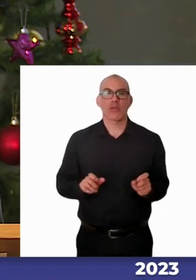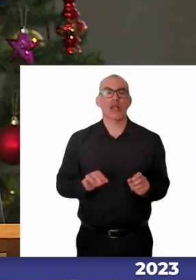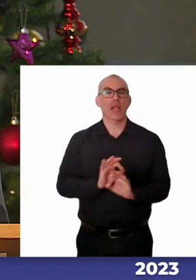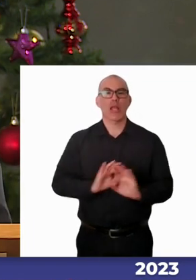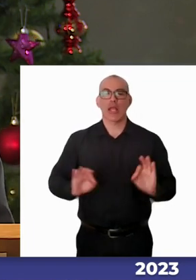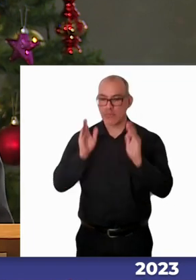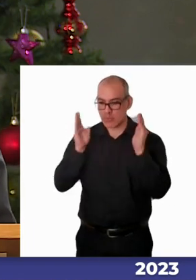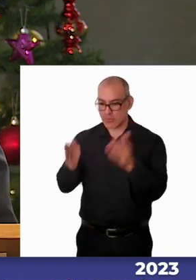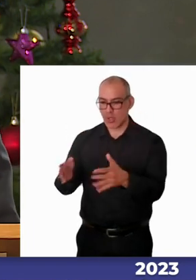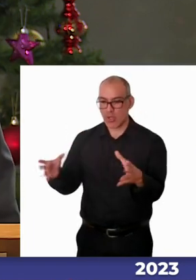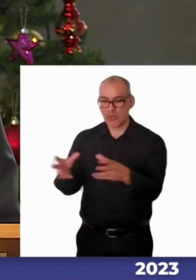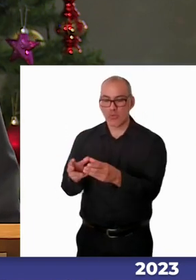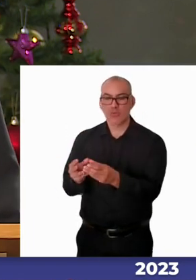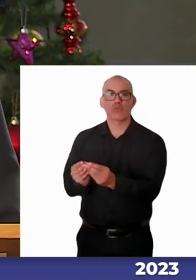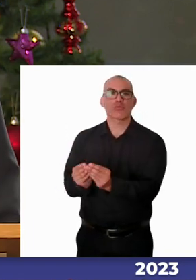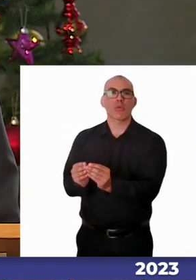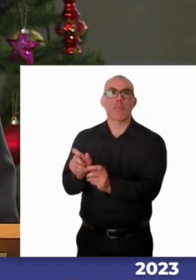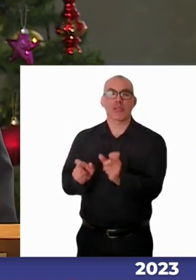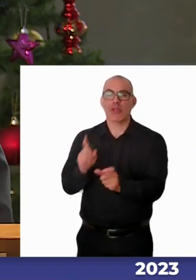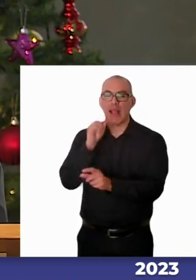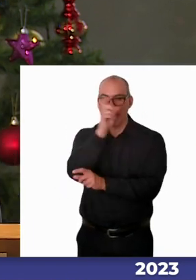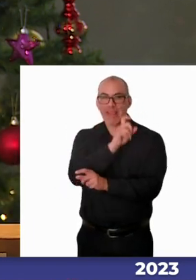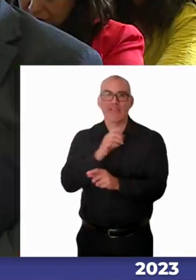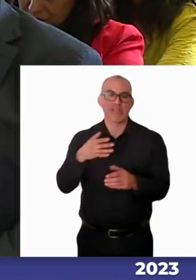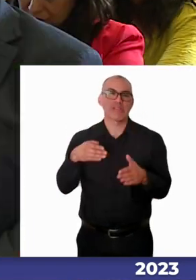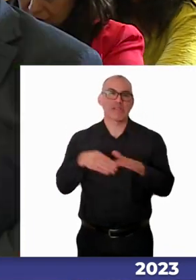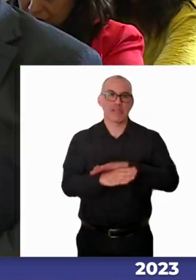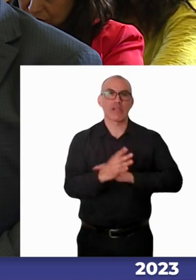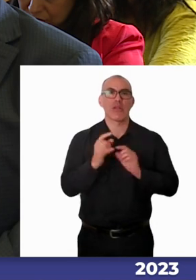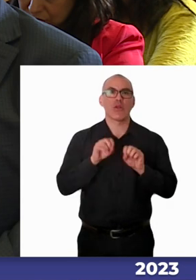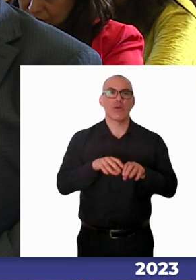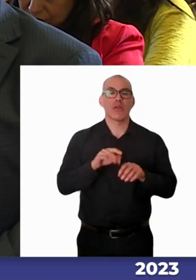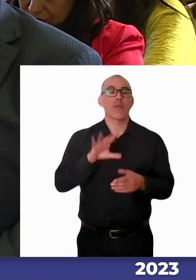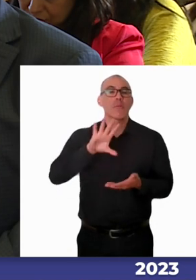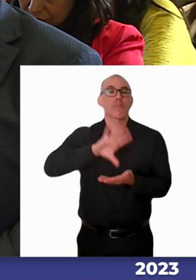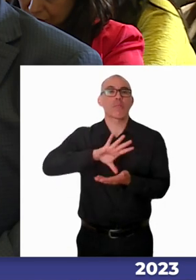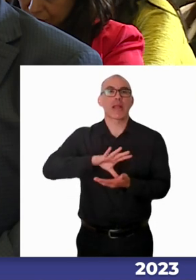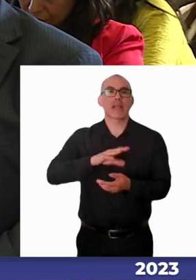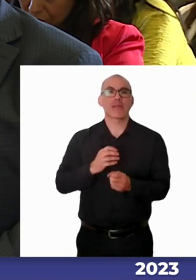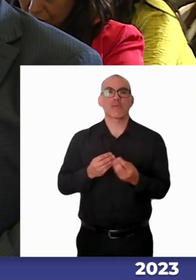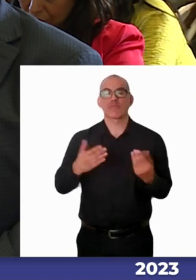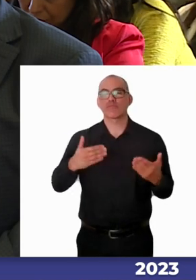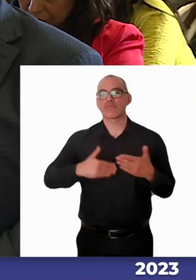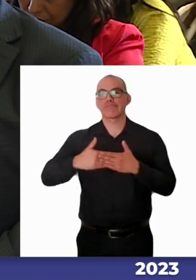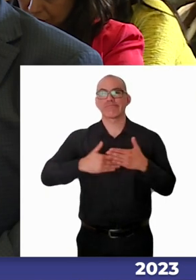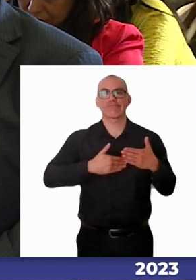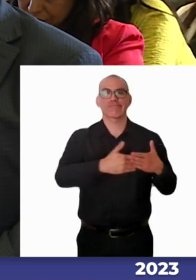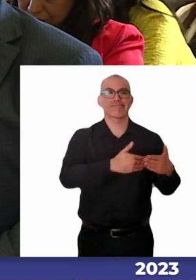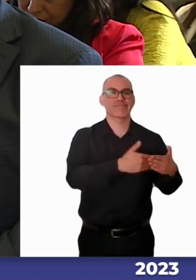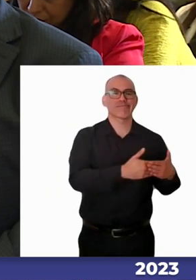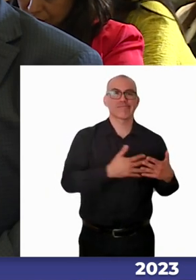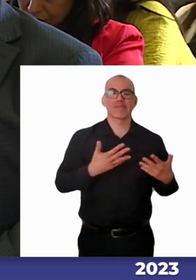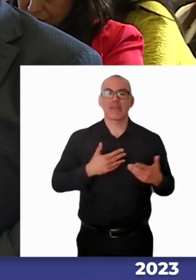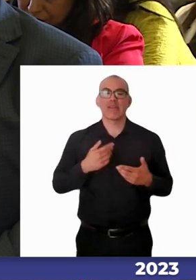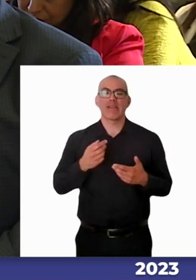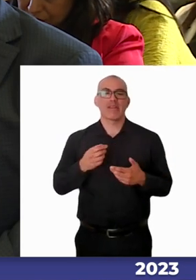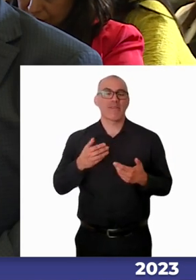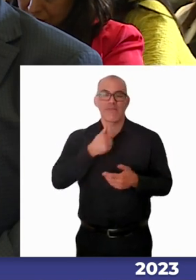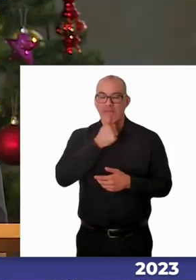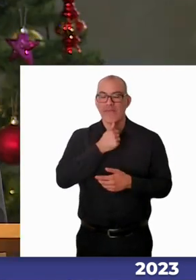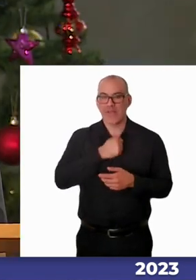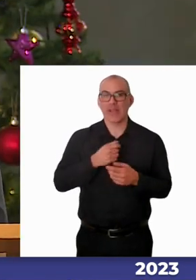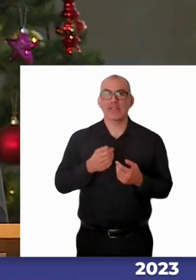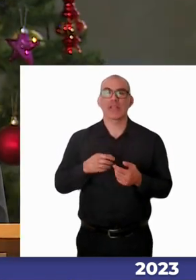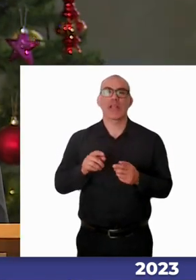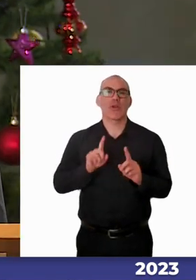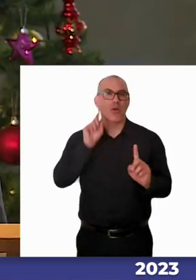Es un país que todavía tiene demasiadas restricciones, encuentro yo, para que las personas puedan estar en plena capacidad, ¿no es cierto?, en el ejercicio de todos